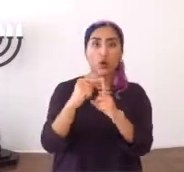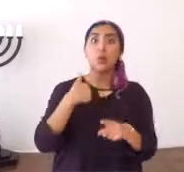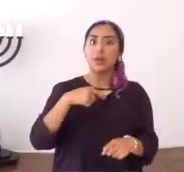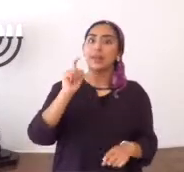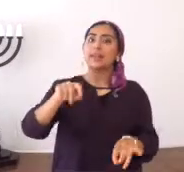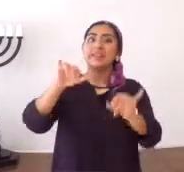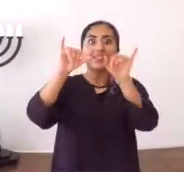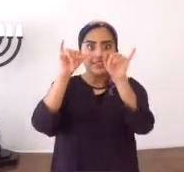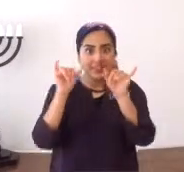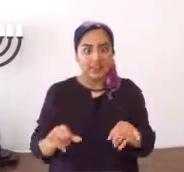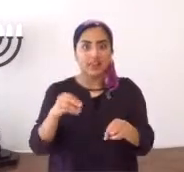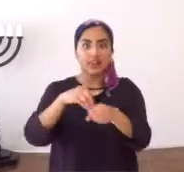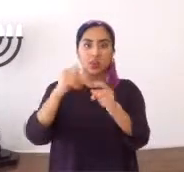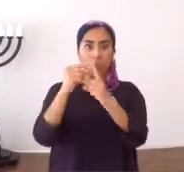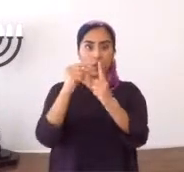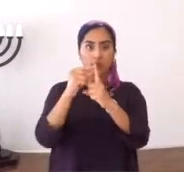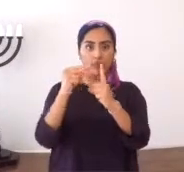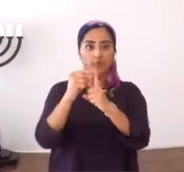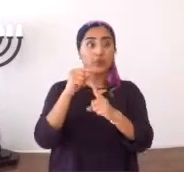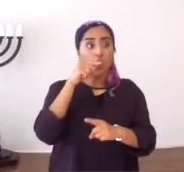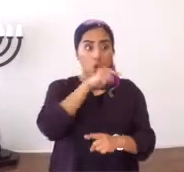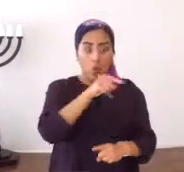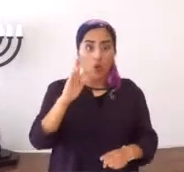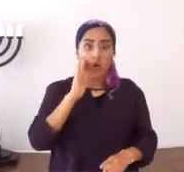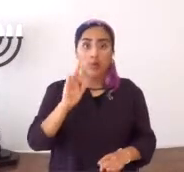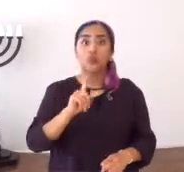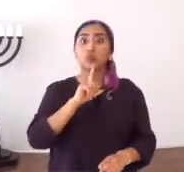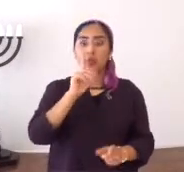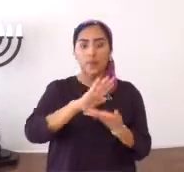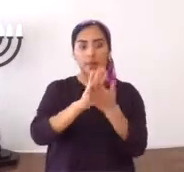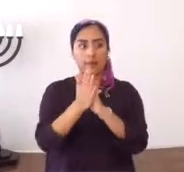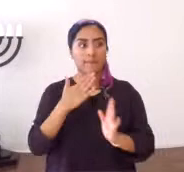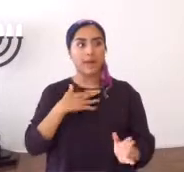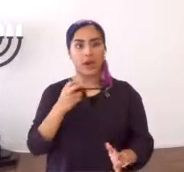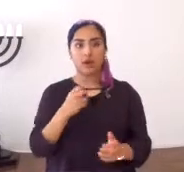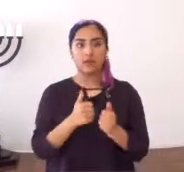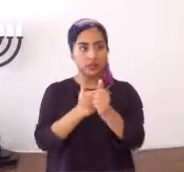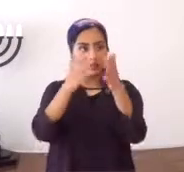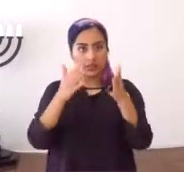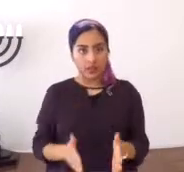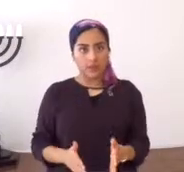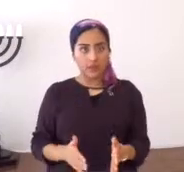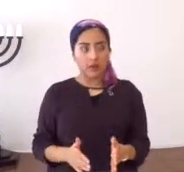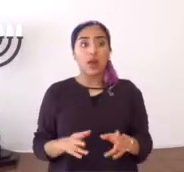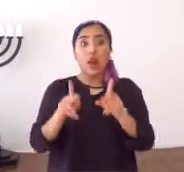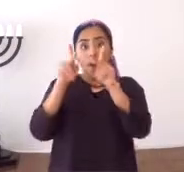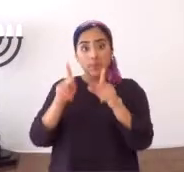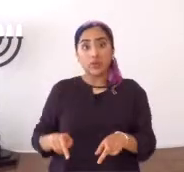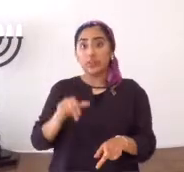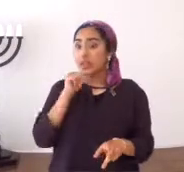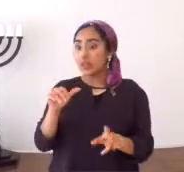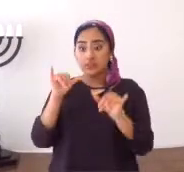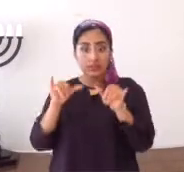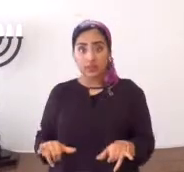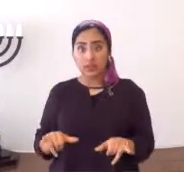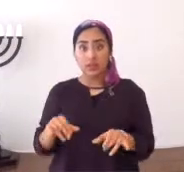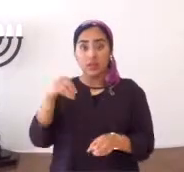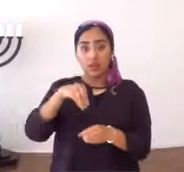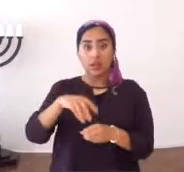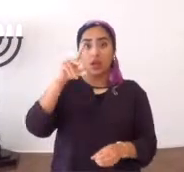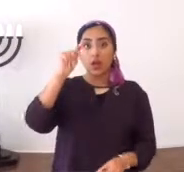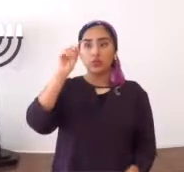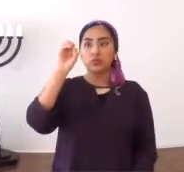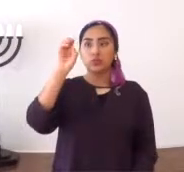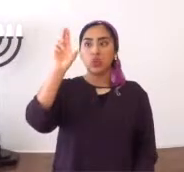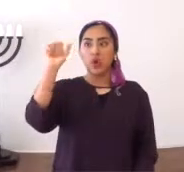permaneciéres, en mi palabra, o sea, hay que permanecer en la palabra, seréis verdaderamente, mis talmidín, mis discípulos, una persona,